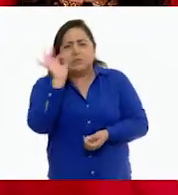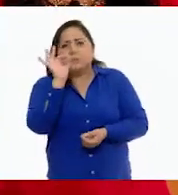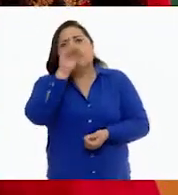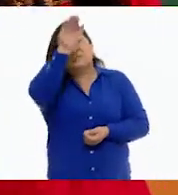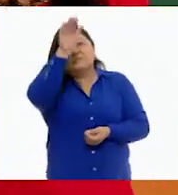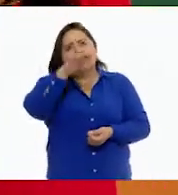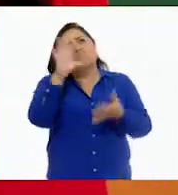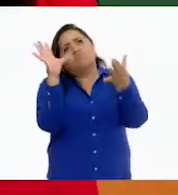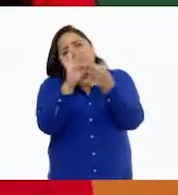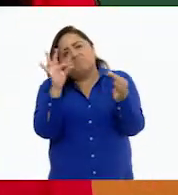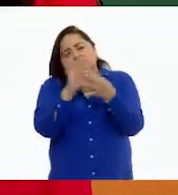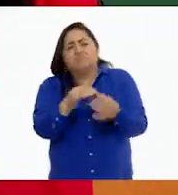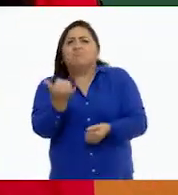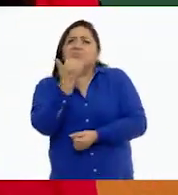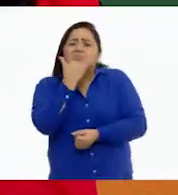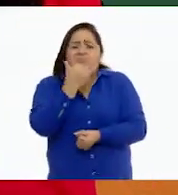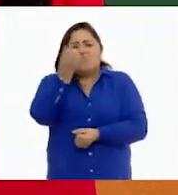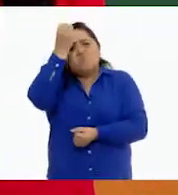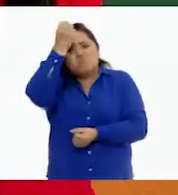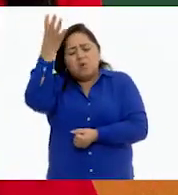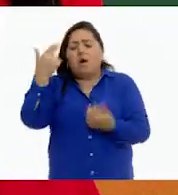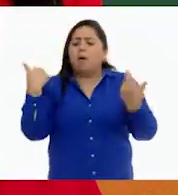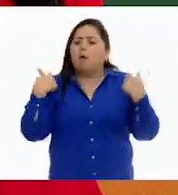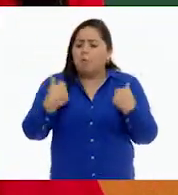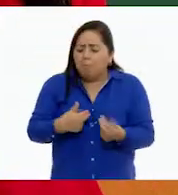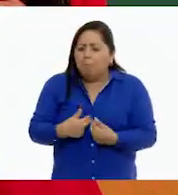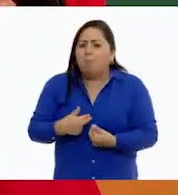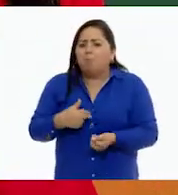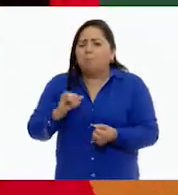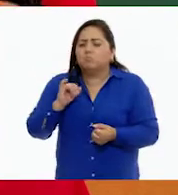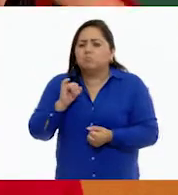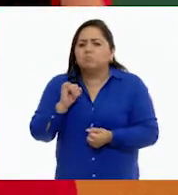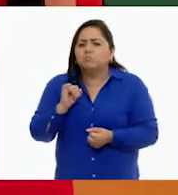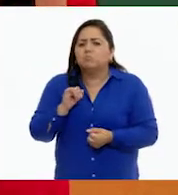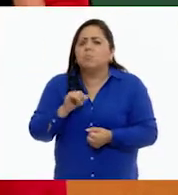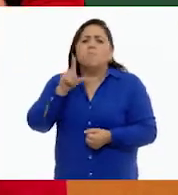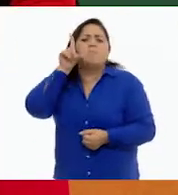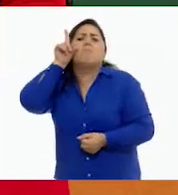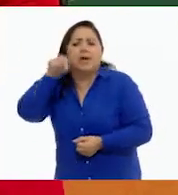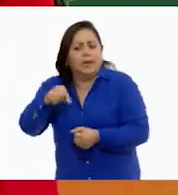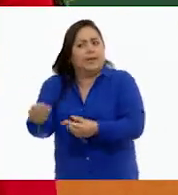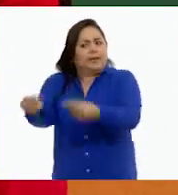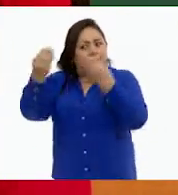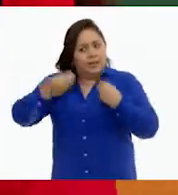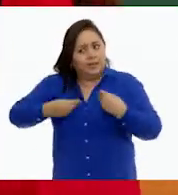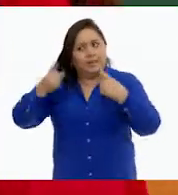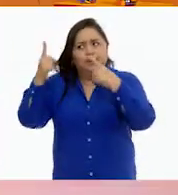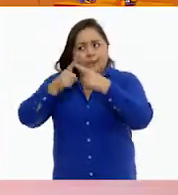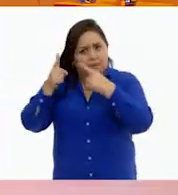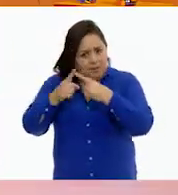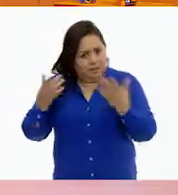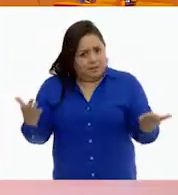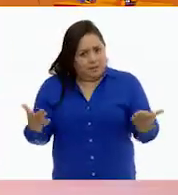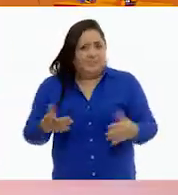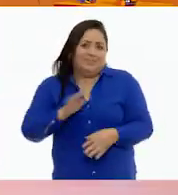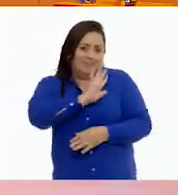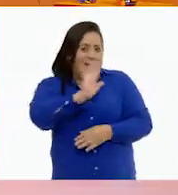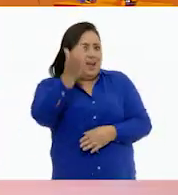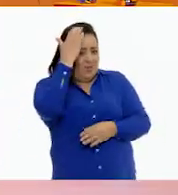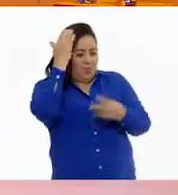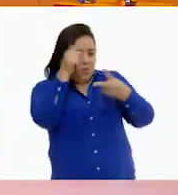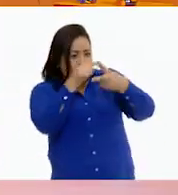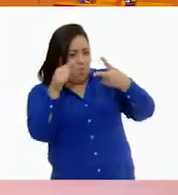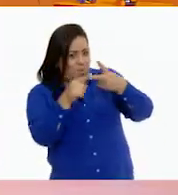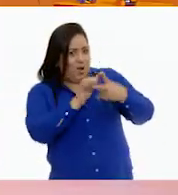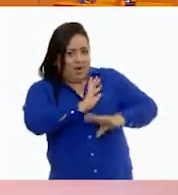dice, le cuenta la situación, la maestra puede decirle que lo entregue el día de mañana. Ya conoces las dos